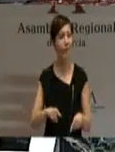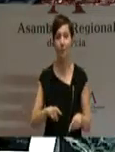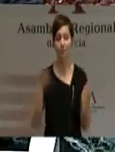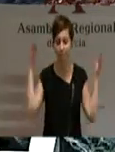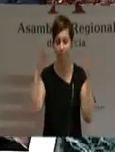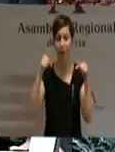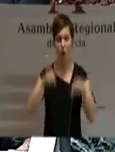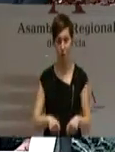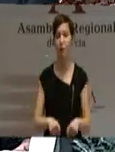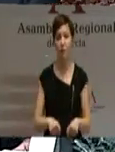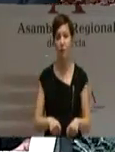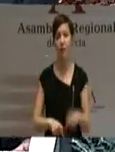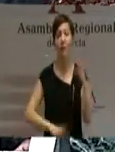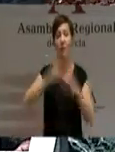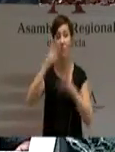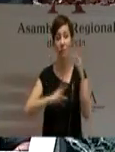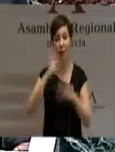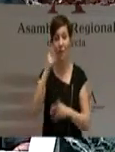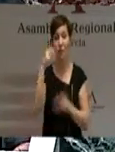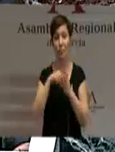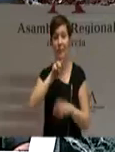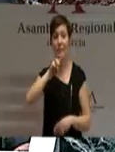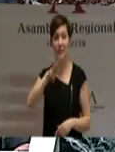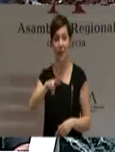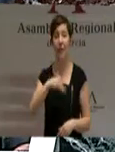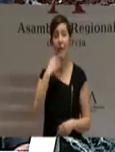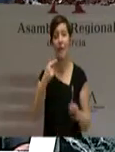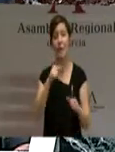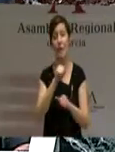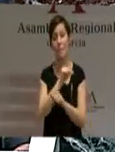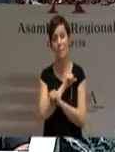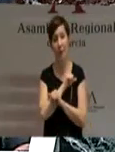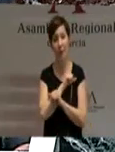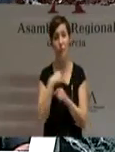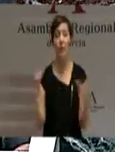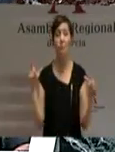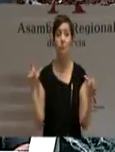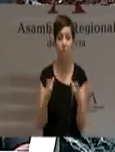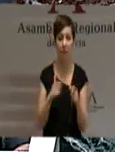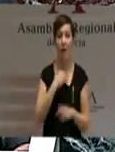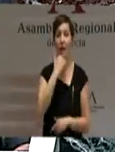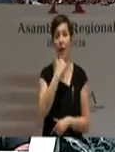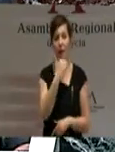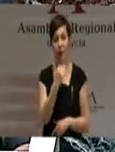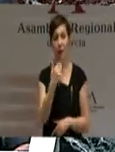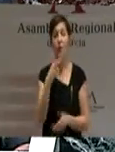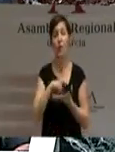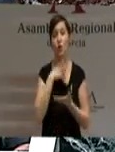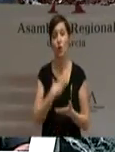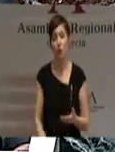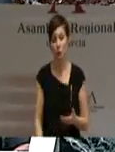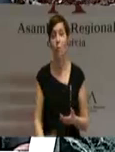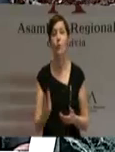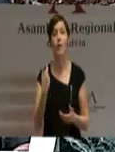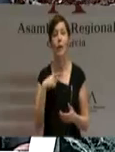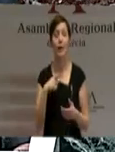laboral español acabó 2013 con un menor número de parados que al cierre del año anterior. La región de Murcia acabó 2013 con un descenso en el